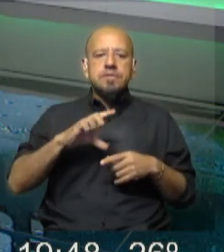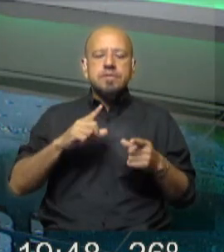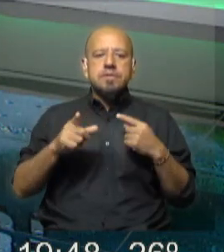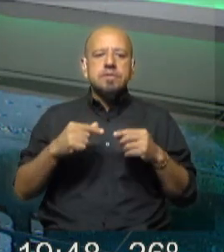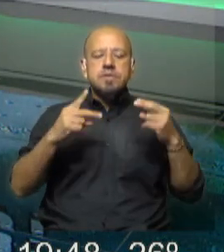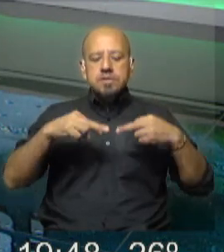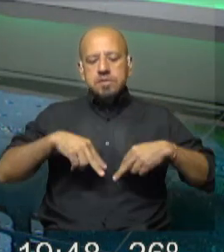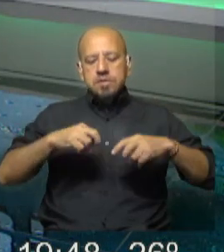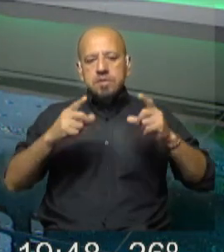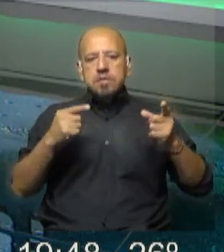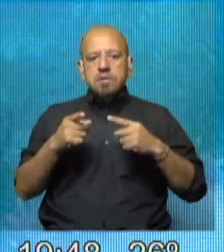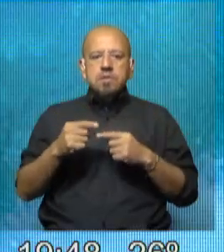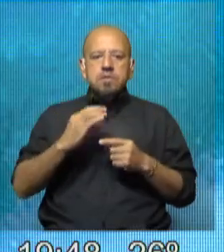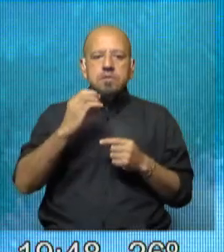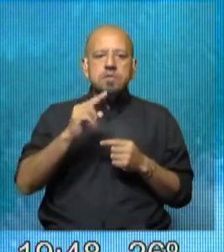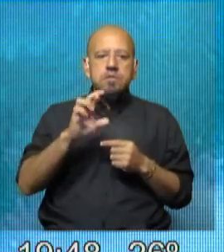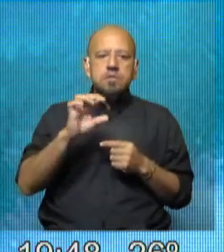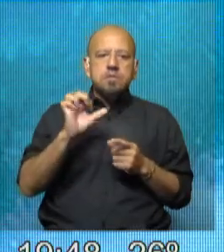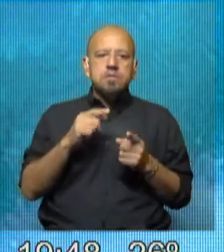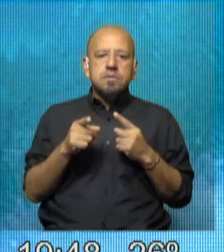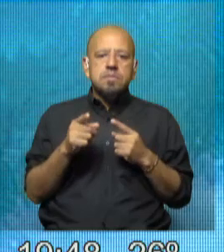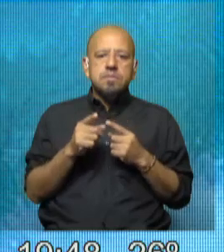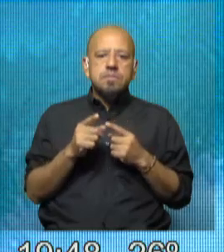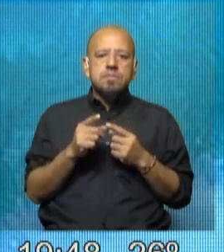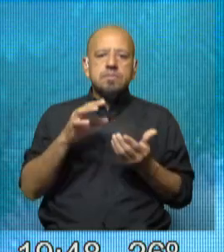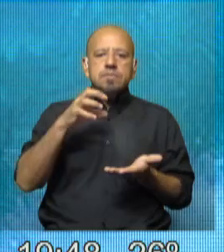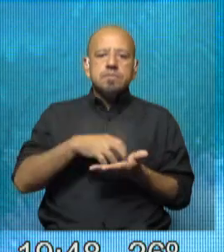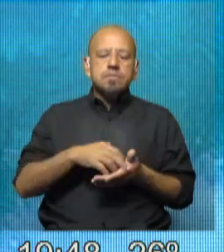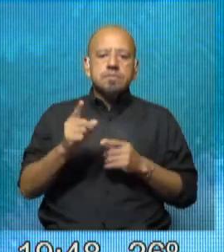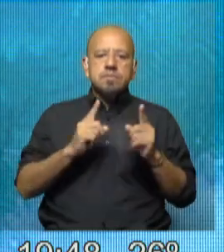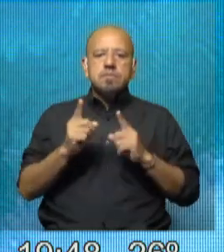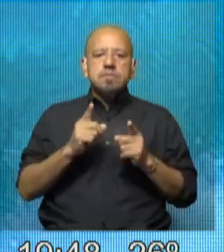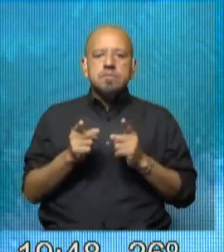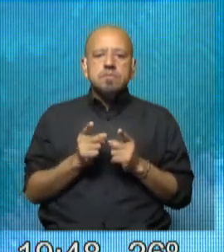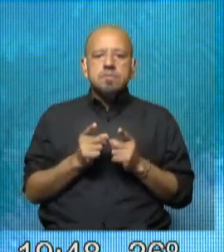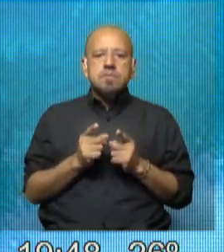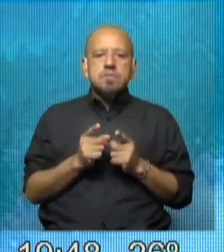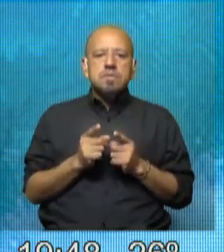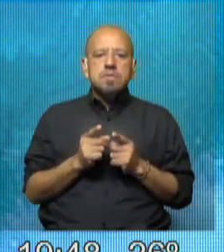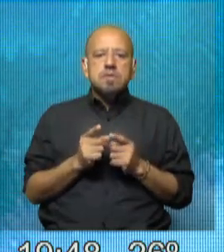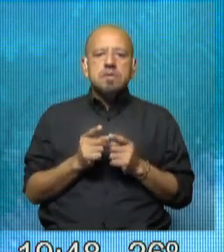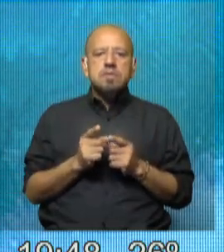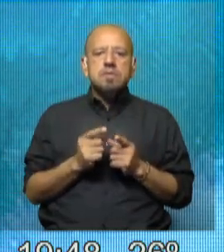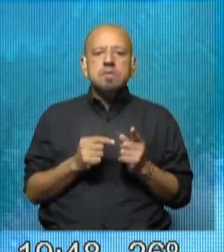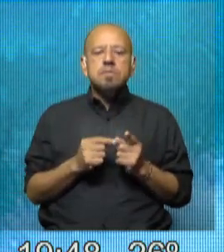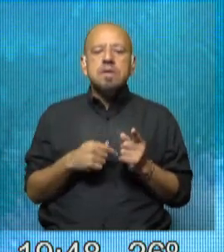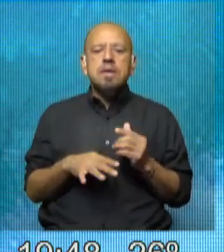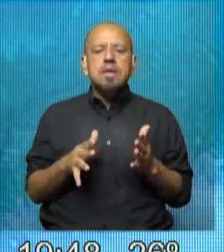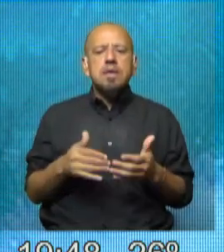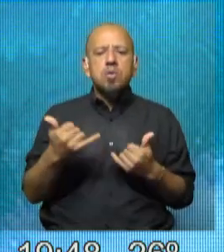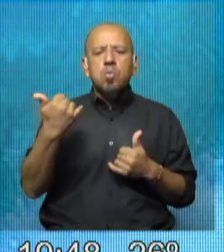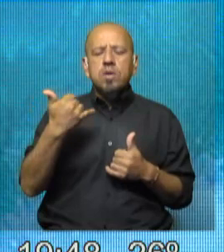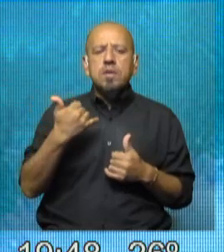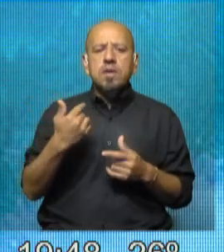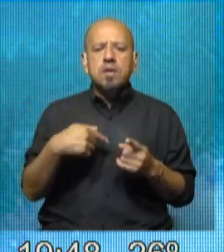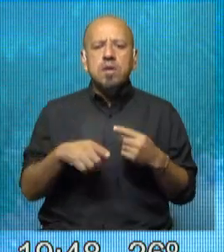es investigador del CURE, del Centro Regional Universitario Este, para, bueno, que nos cuente un poquito cómo es